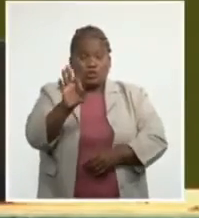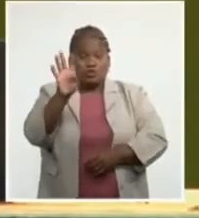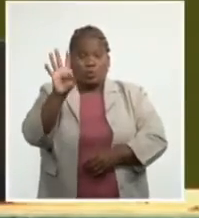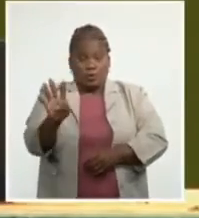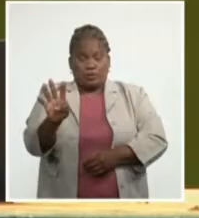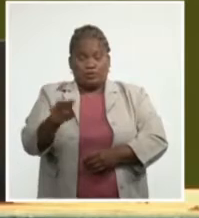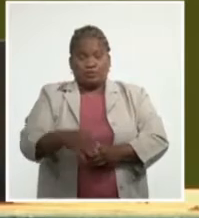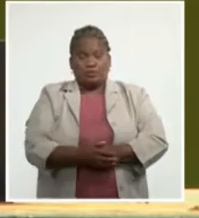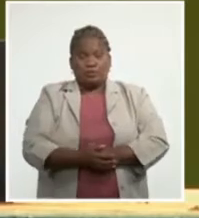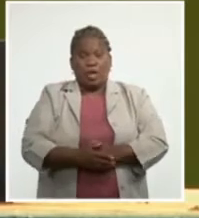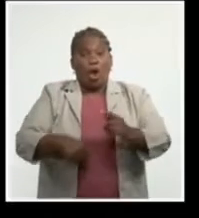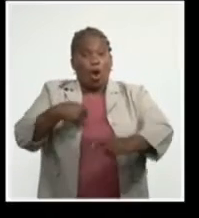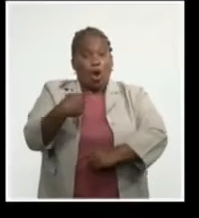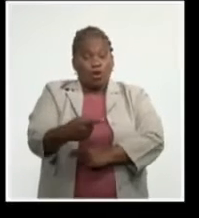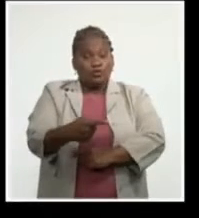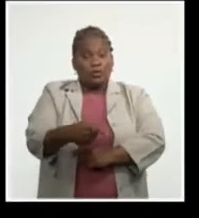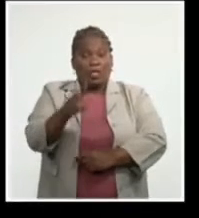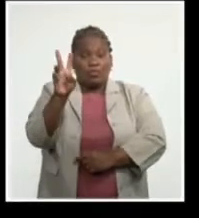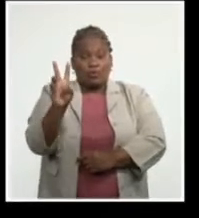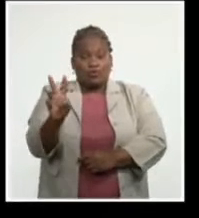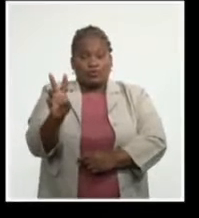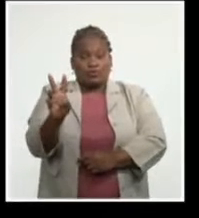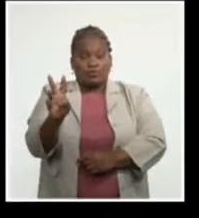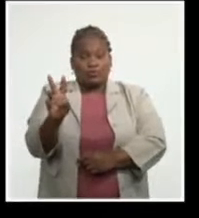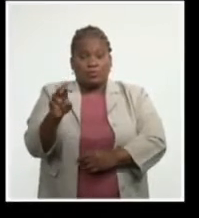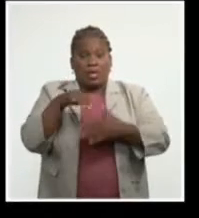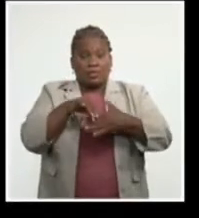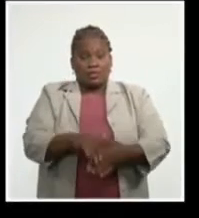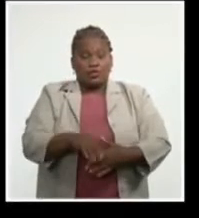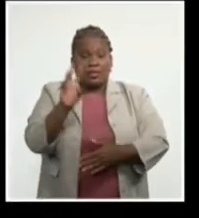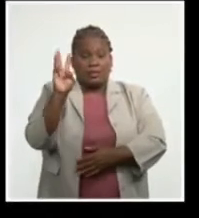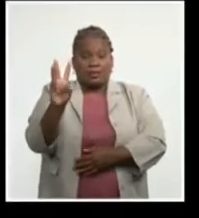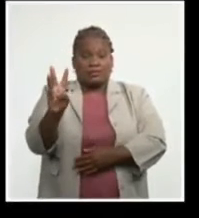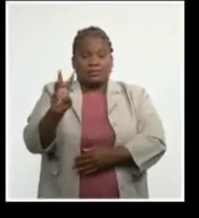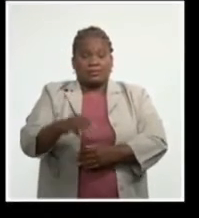En contra, dos abstenciones, tres.